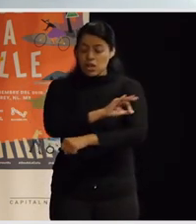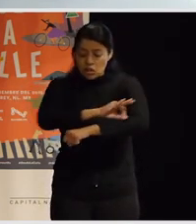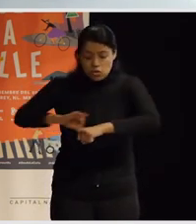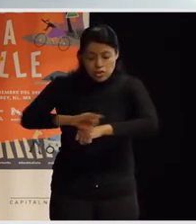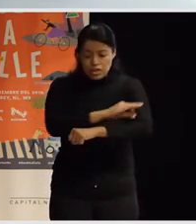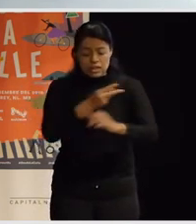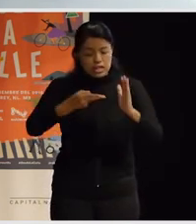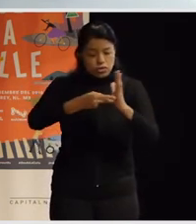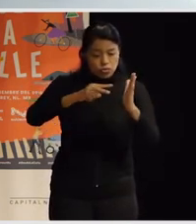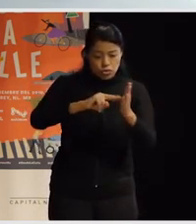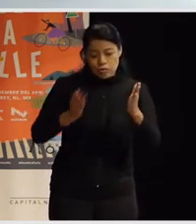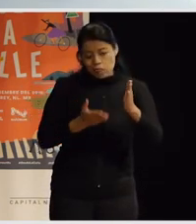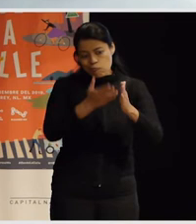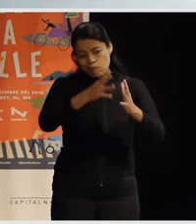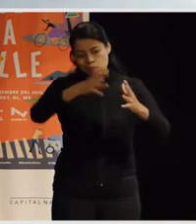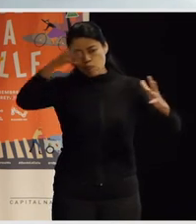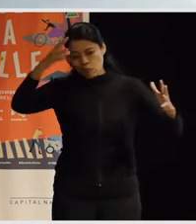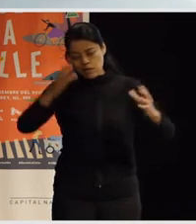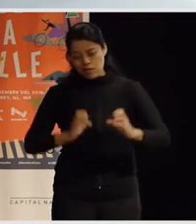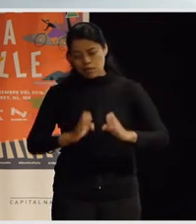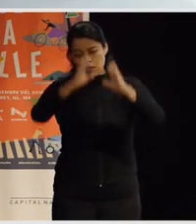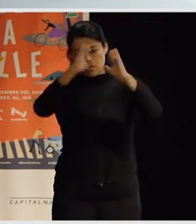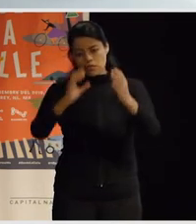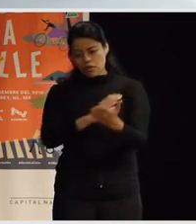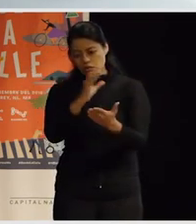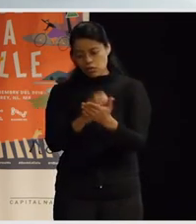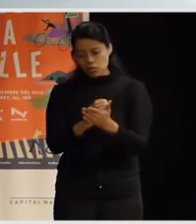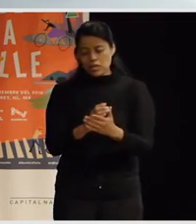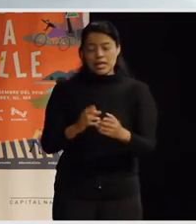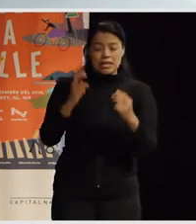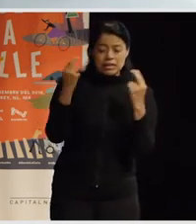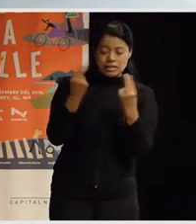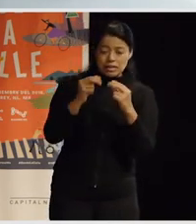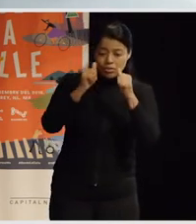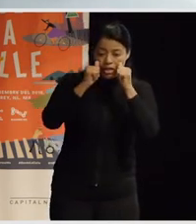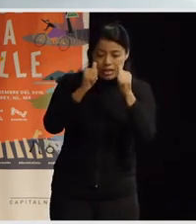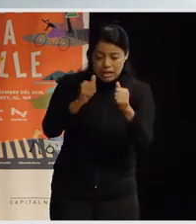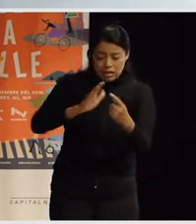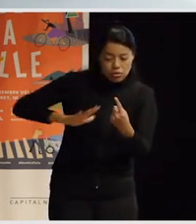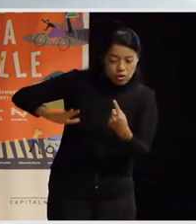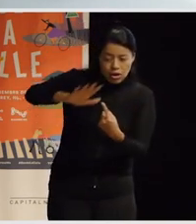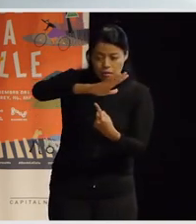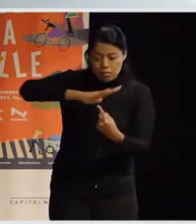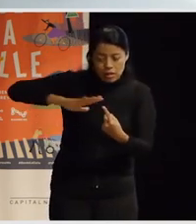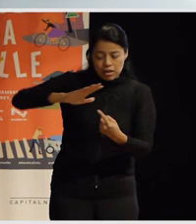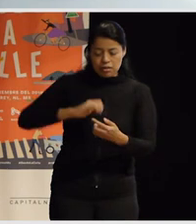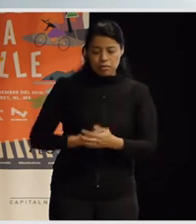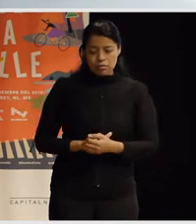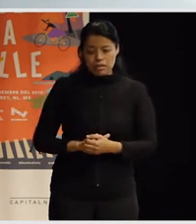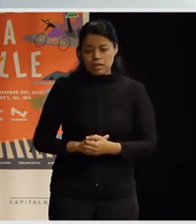ingenieros que hacen grandes infraestructuras destrozando, ¿no? Ecosistemas y menguando toda la